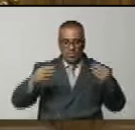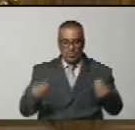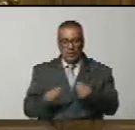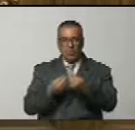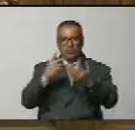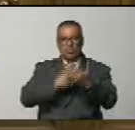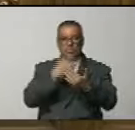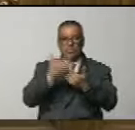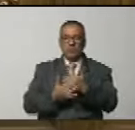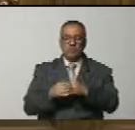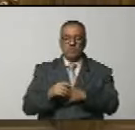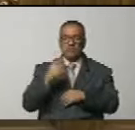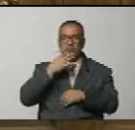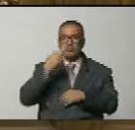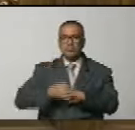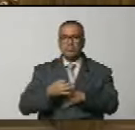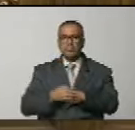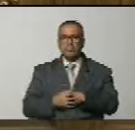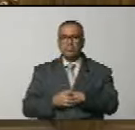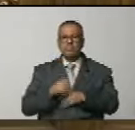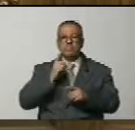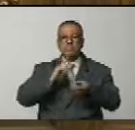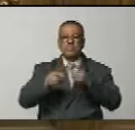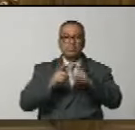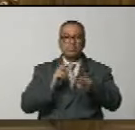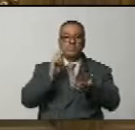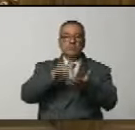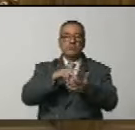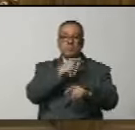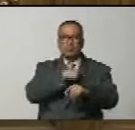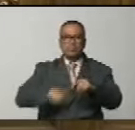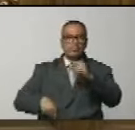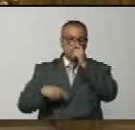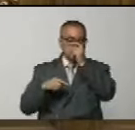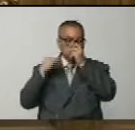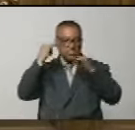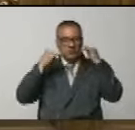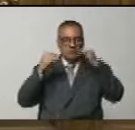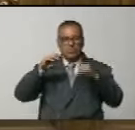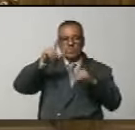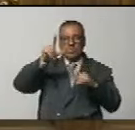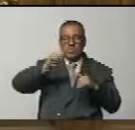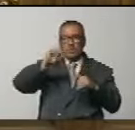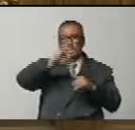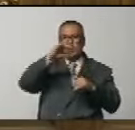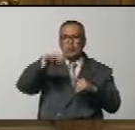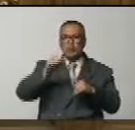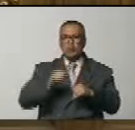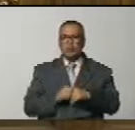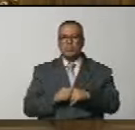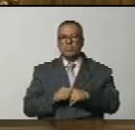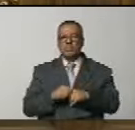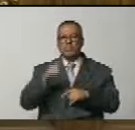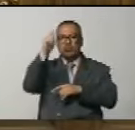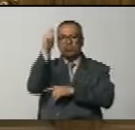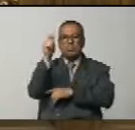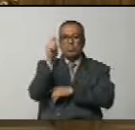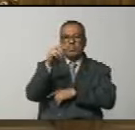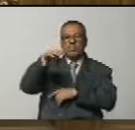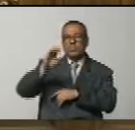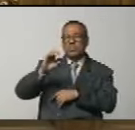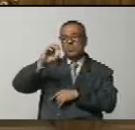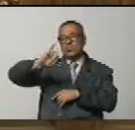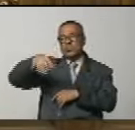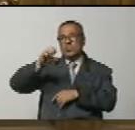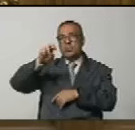y su proyecto. Chávez fue varias veces presidente de las fiestas de Lorza. El diputado Cristóbal